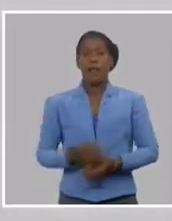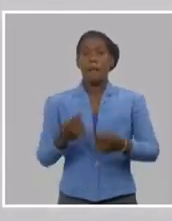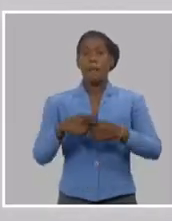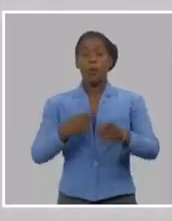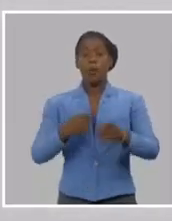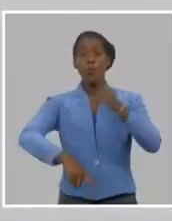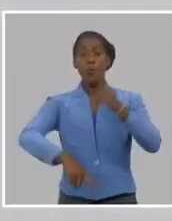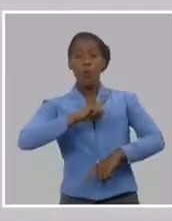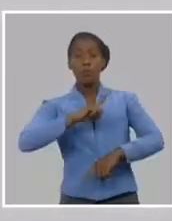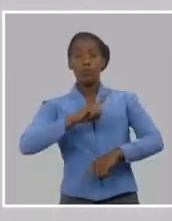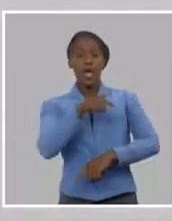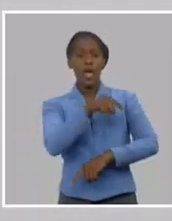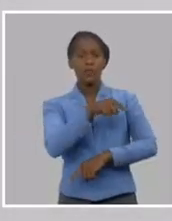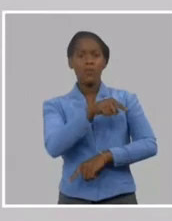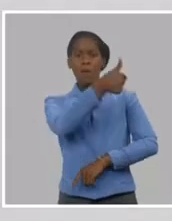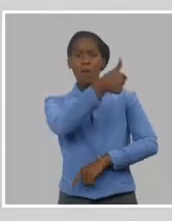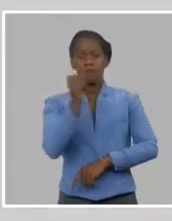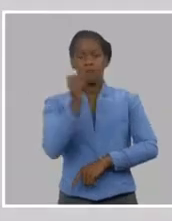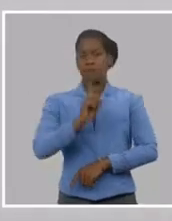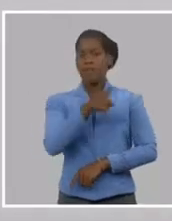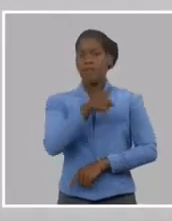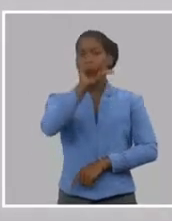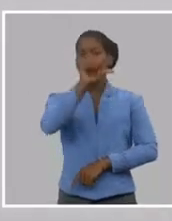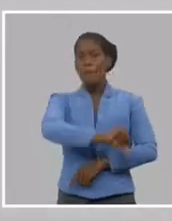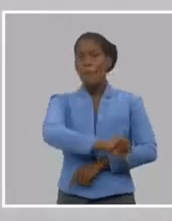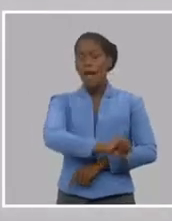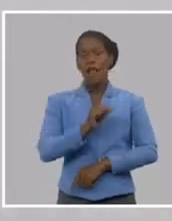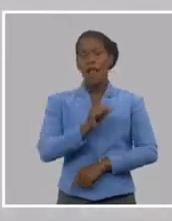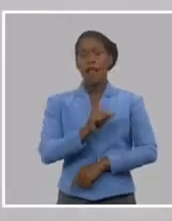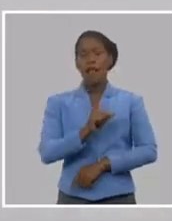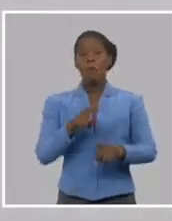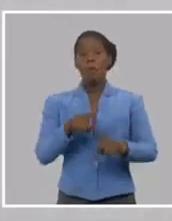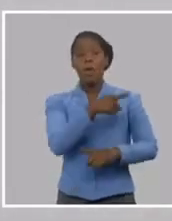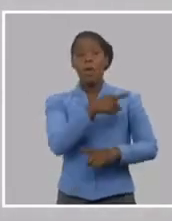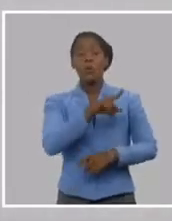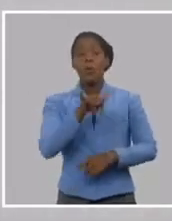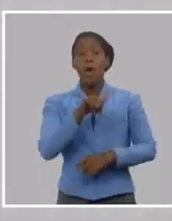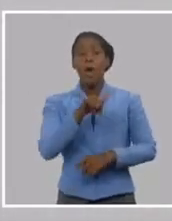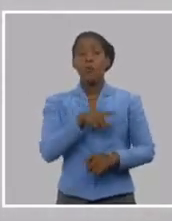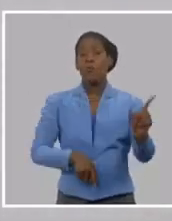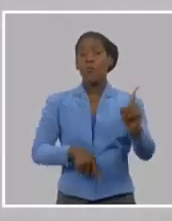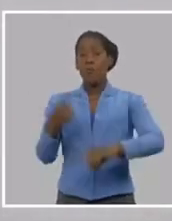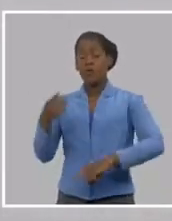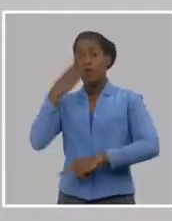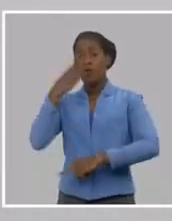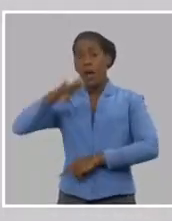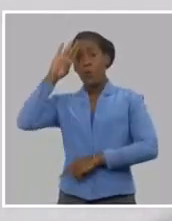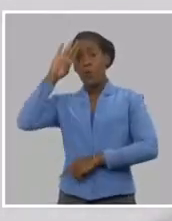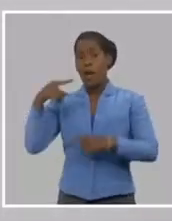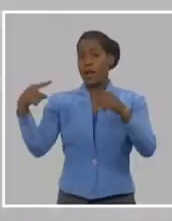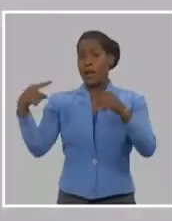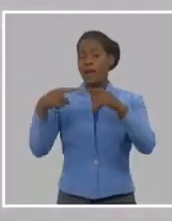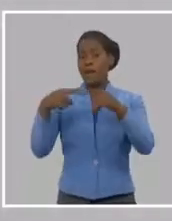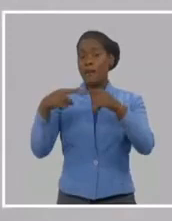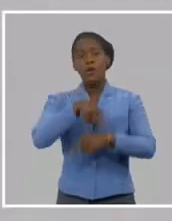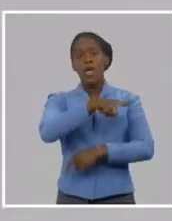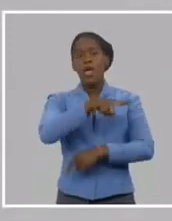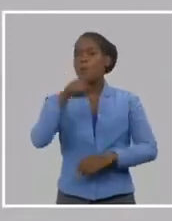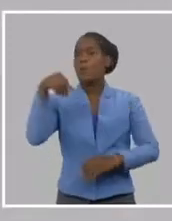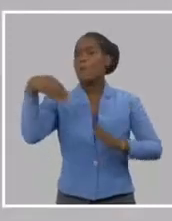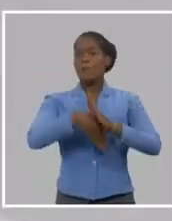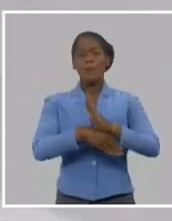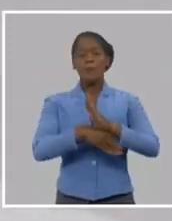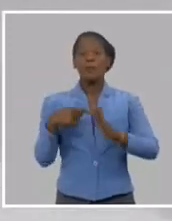la revolución, no para los van a hacer todo lo posible, para que la revolución fracase, para que la libertad fracase, para que la independencia fracase, para que la autonomía,